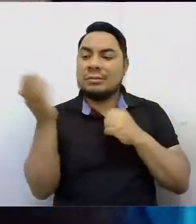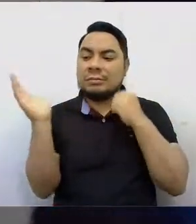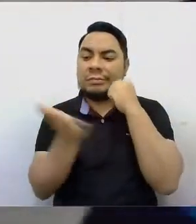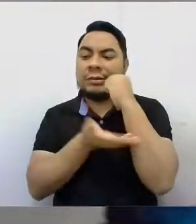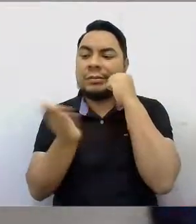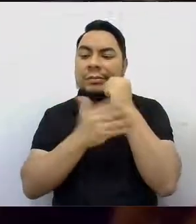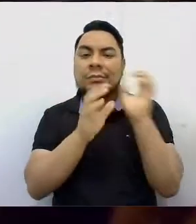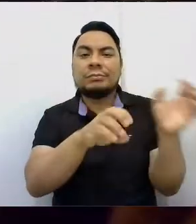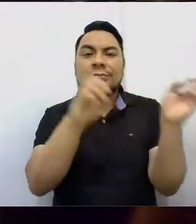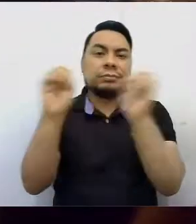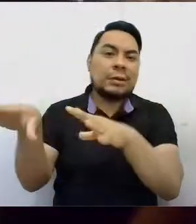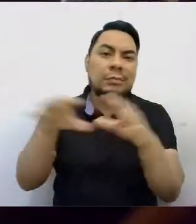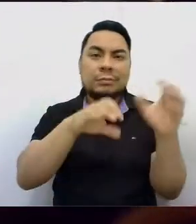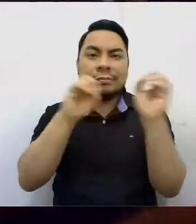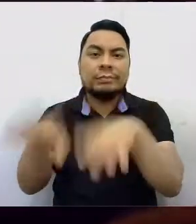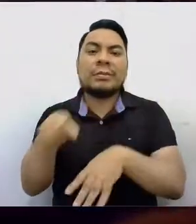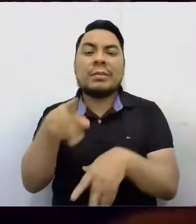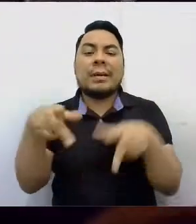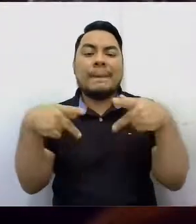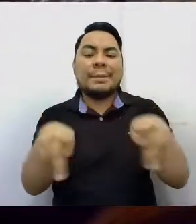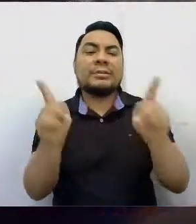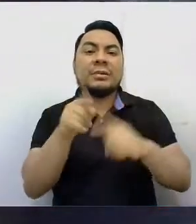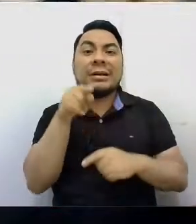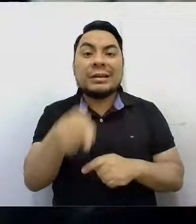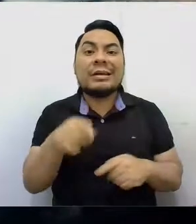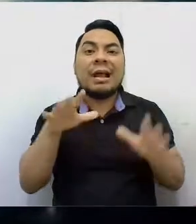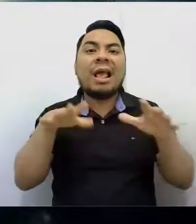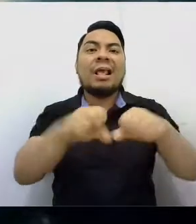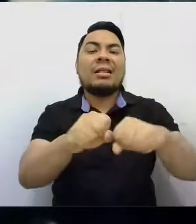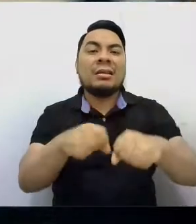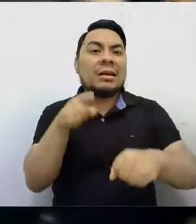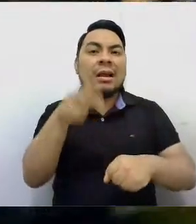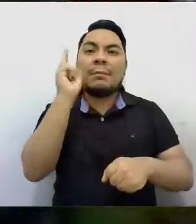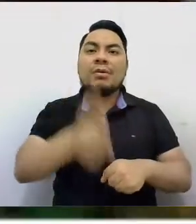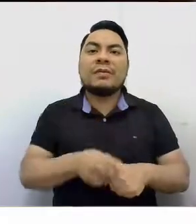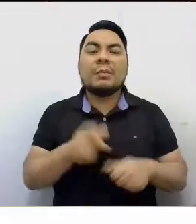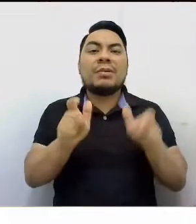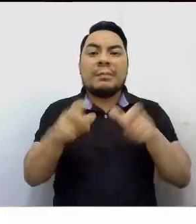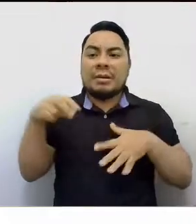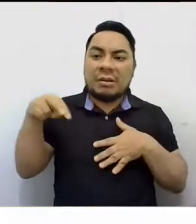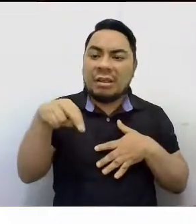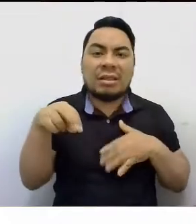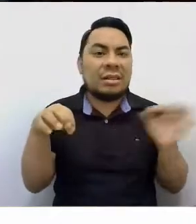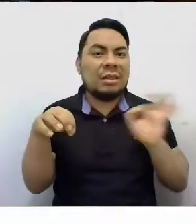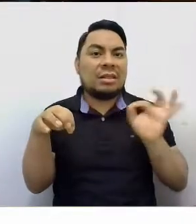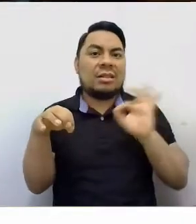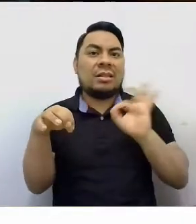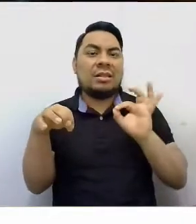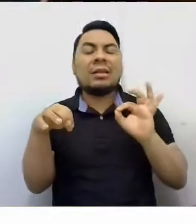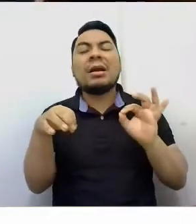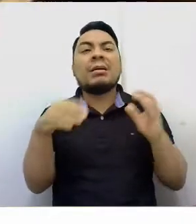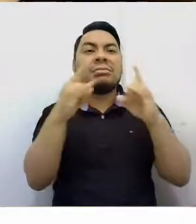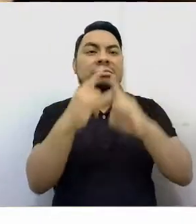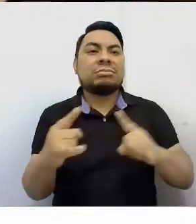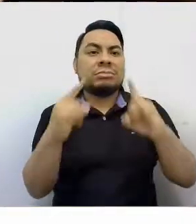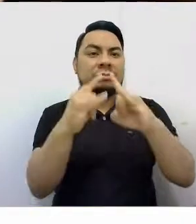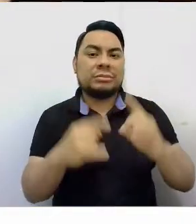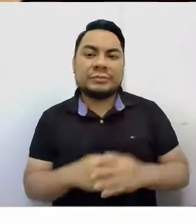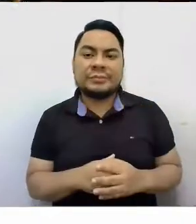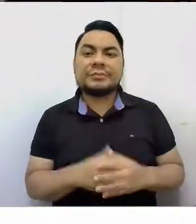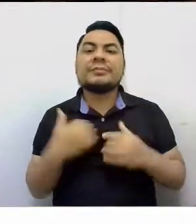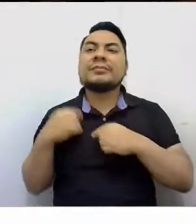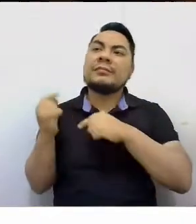informales que invadían el área de manera ilegal. Vamos a despejar las zonas y los puestos donde no